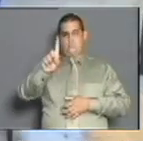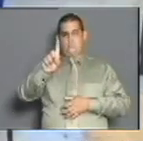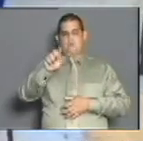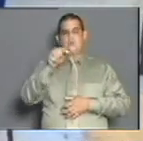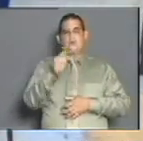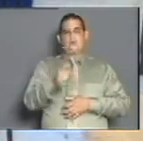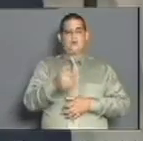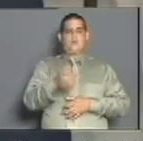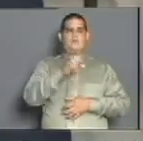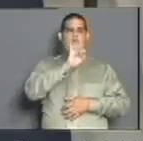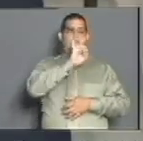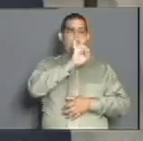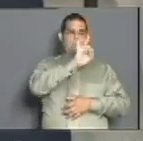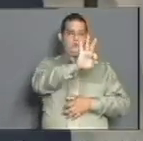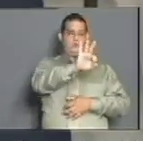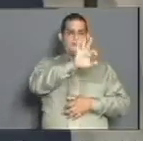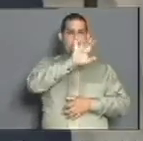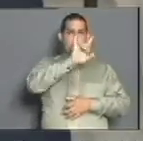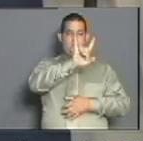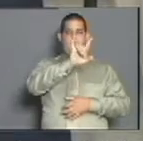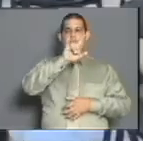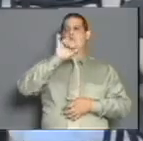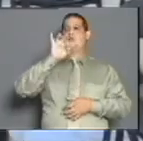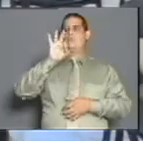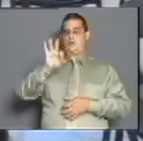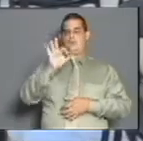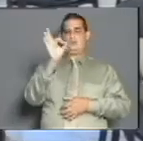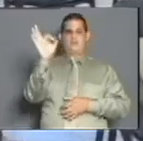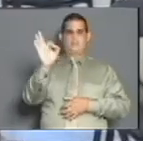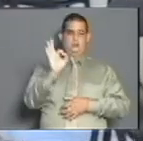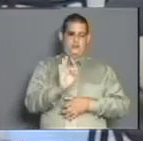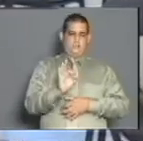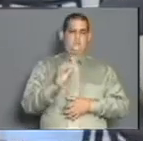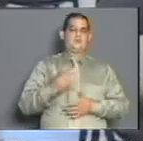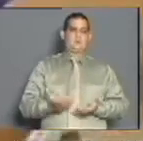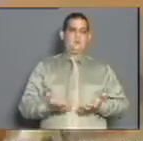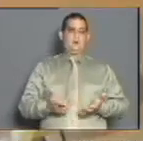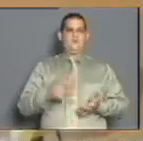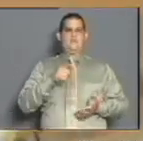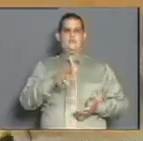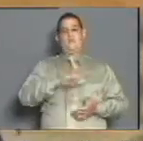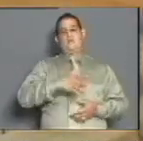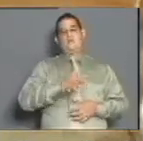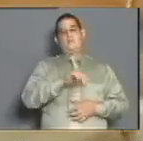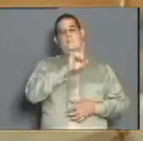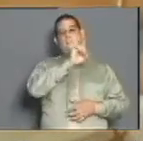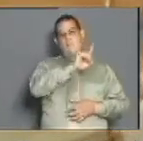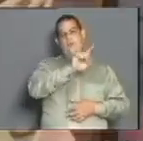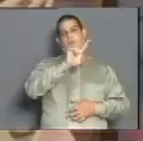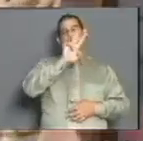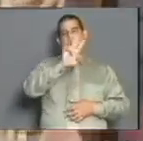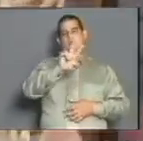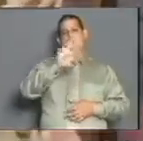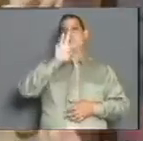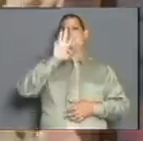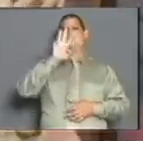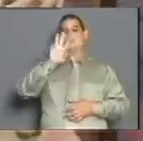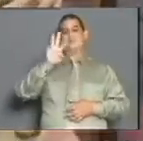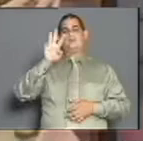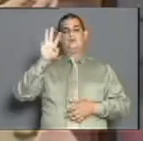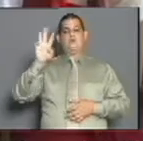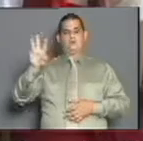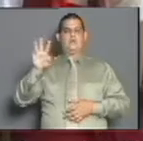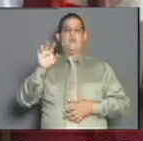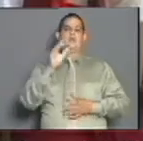98% de su completamiento sin la utilización de alternativas en un total de 1,283 escuelas.